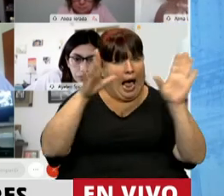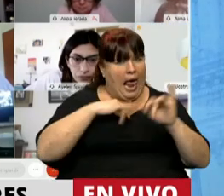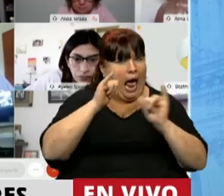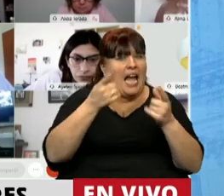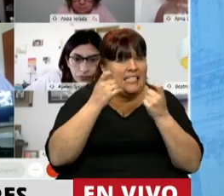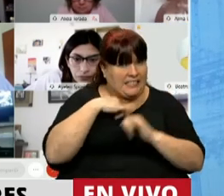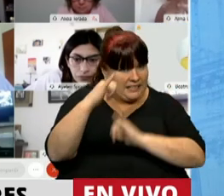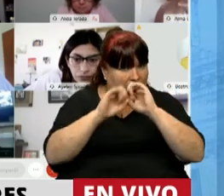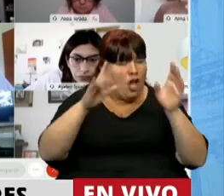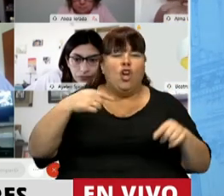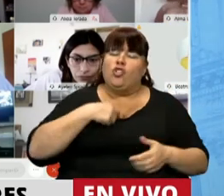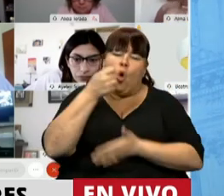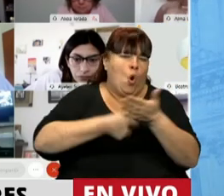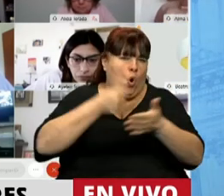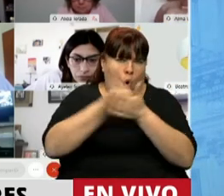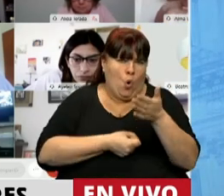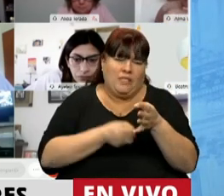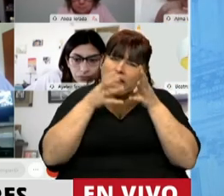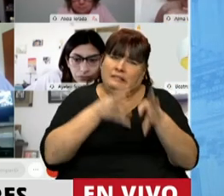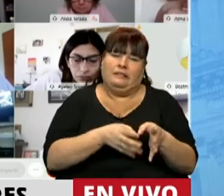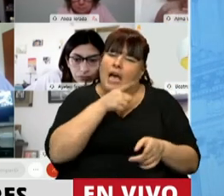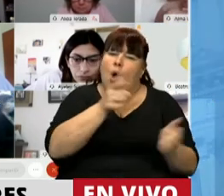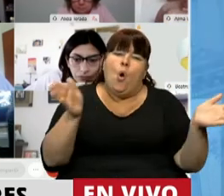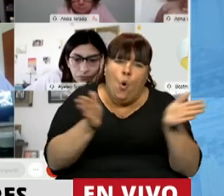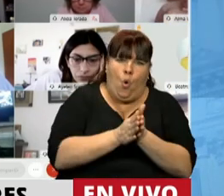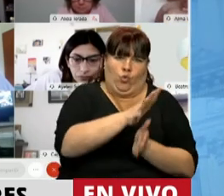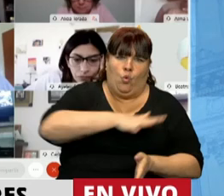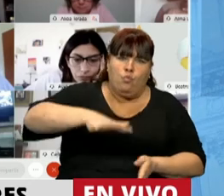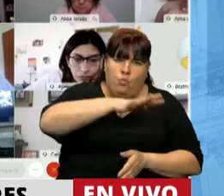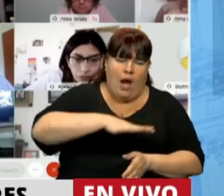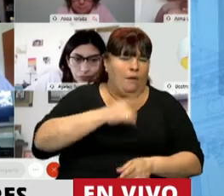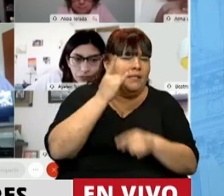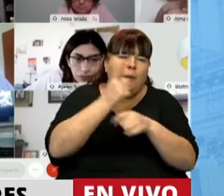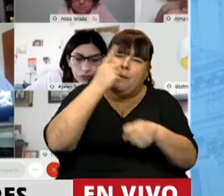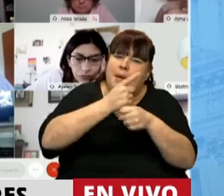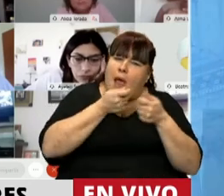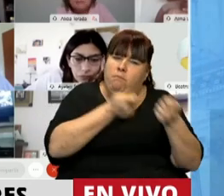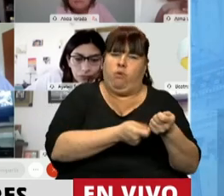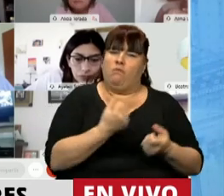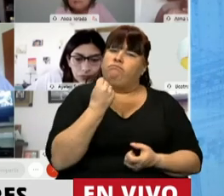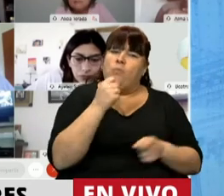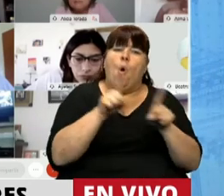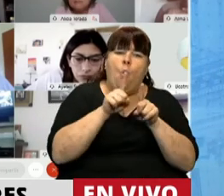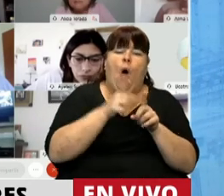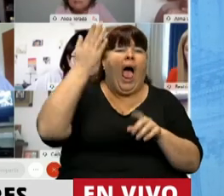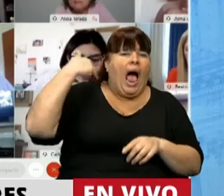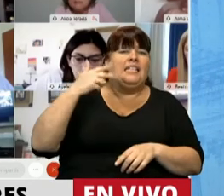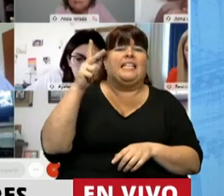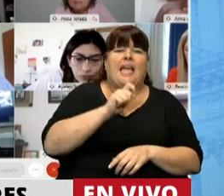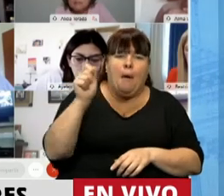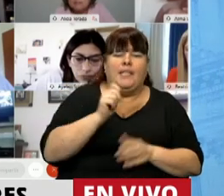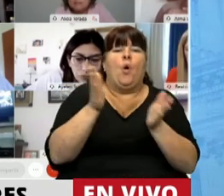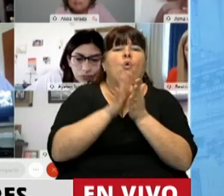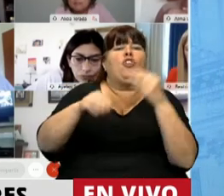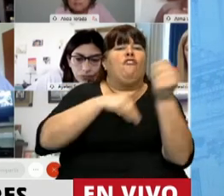que nosotros vamos a estar peleando ahí, codo a codo, y en la primera línea resistiendo, como lo hicimos también durante 3